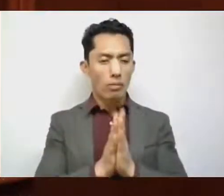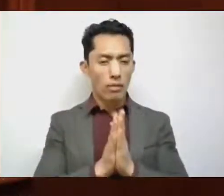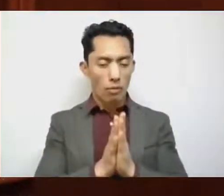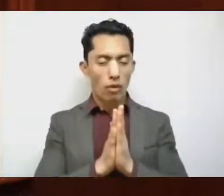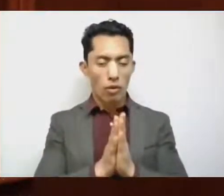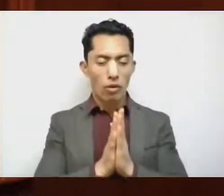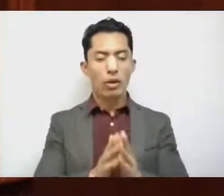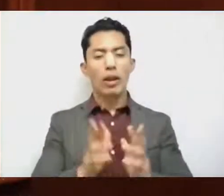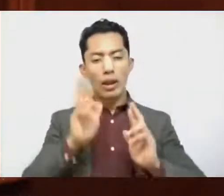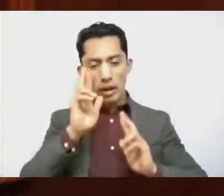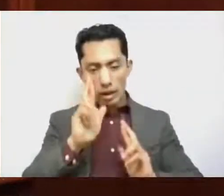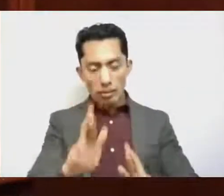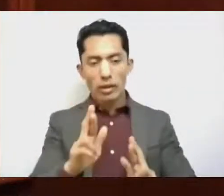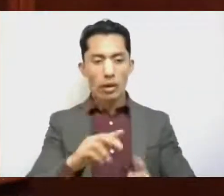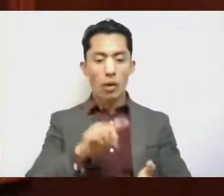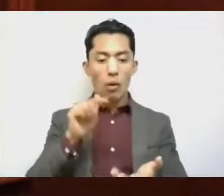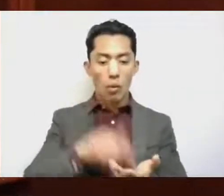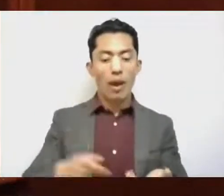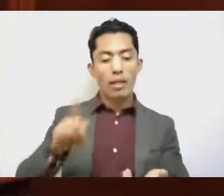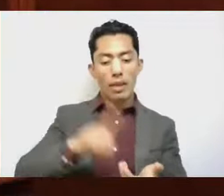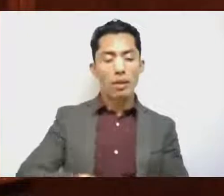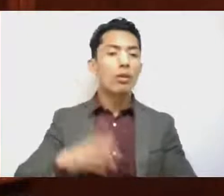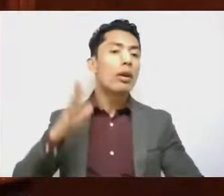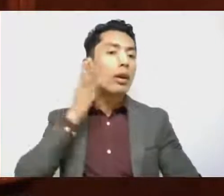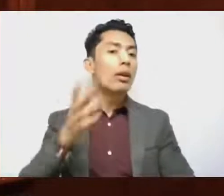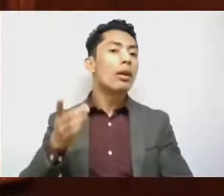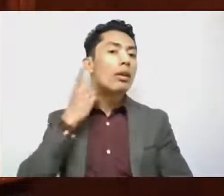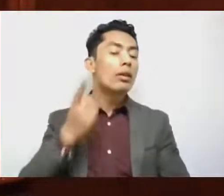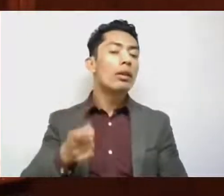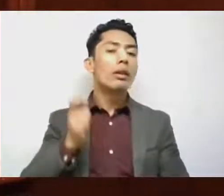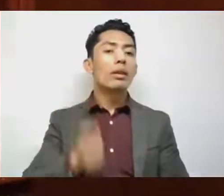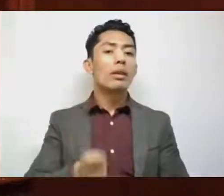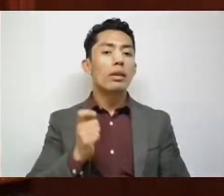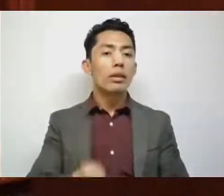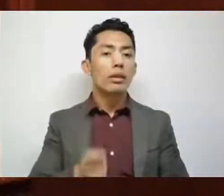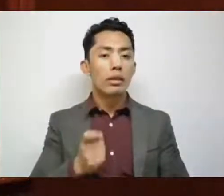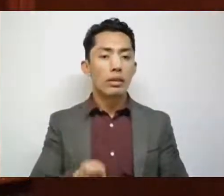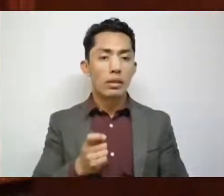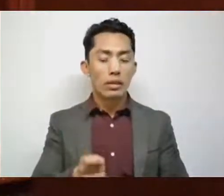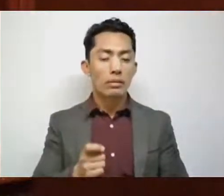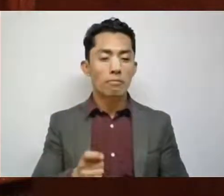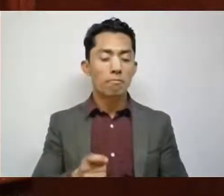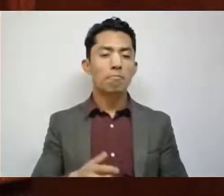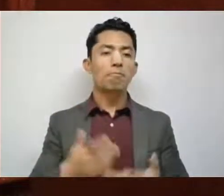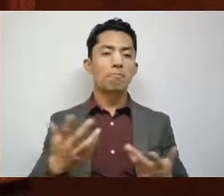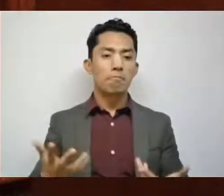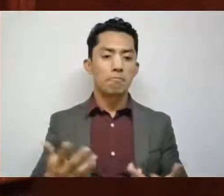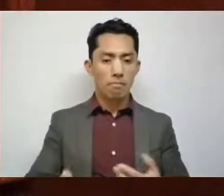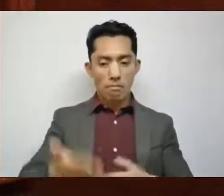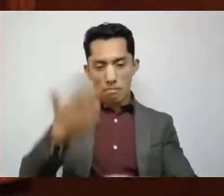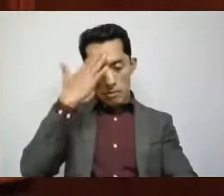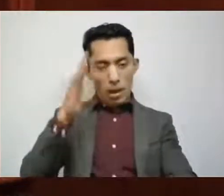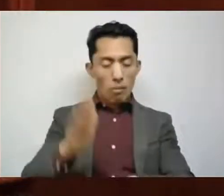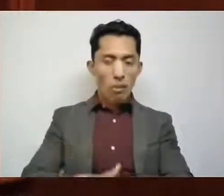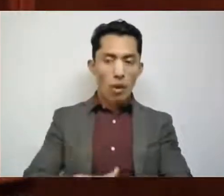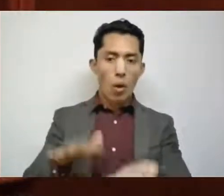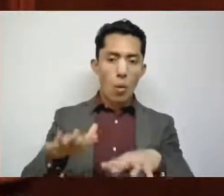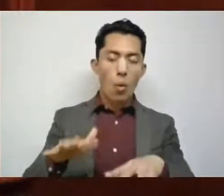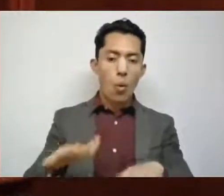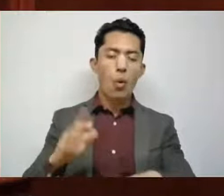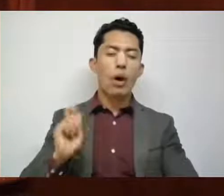lugar que ha dejado esa memoria histórica de la lucha